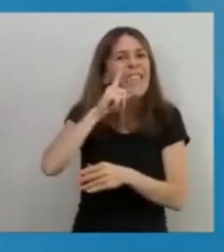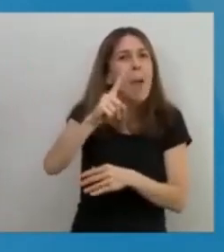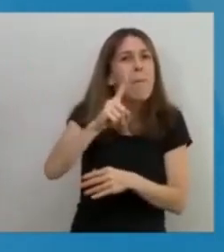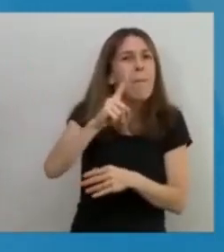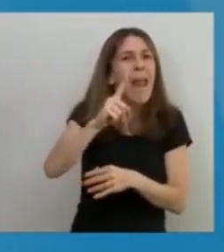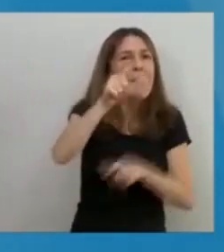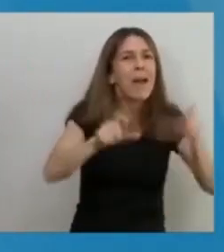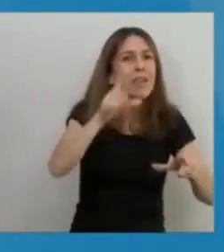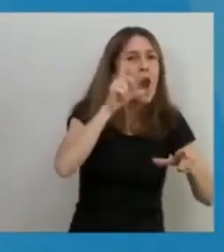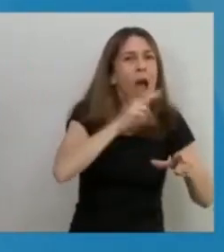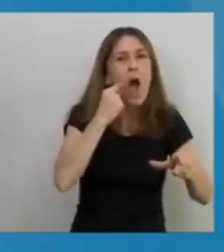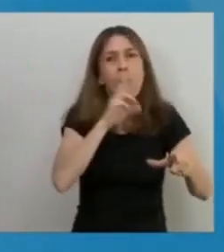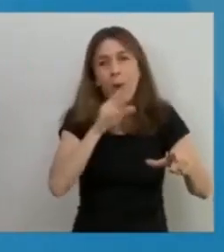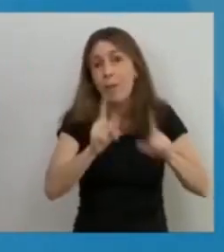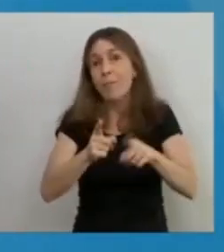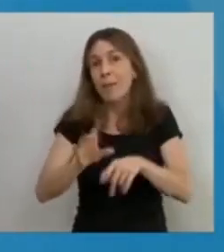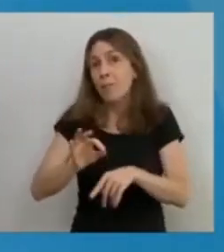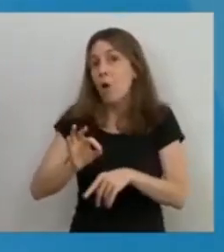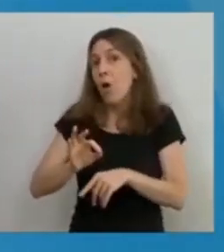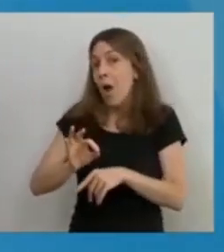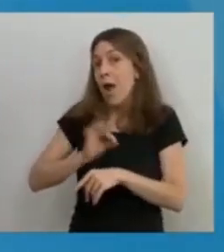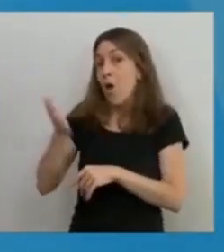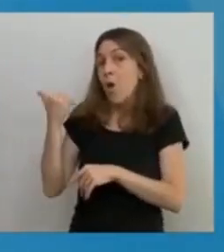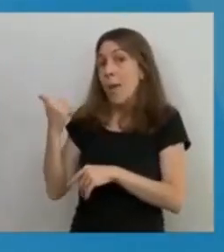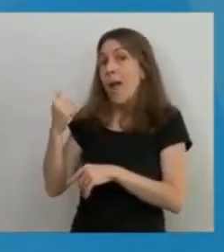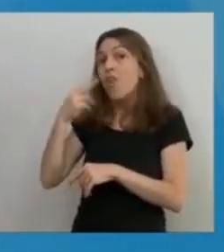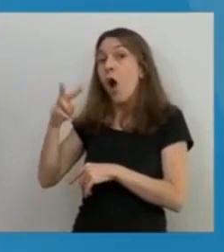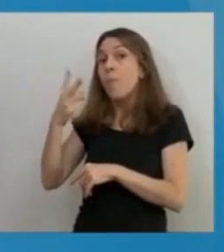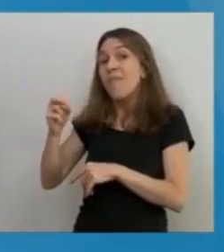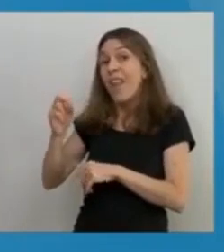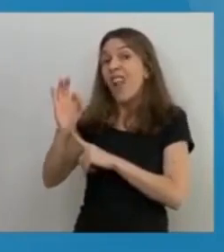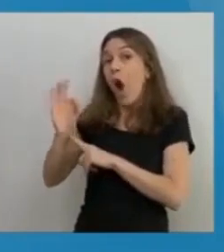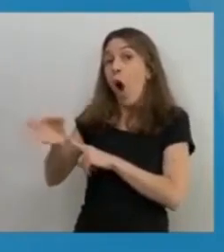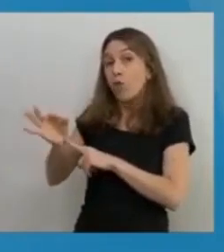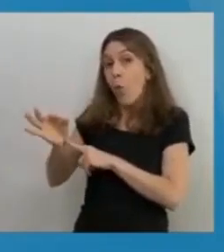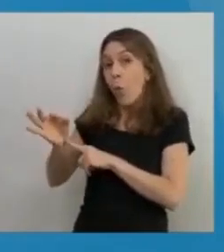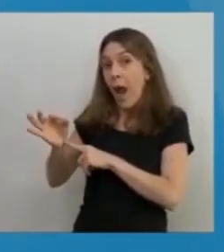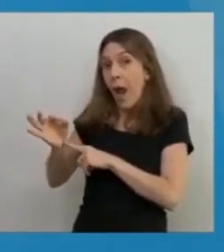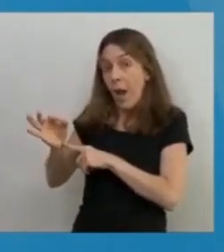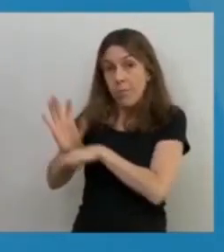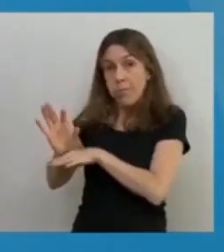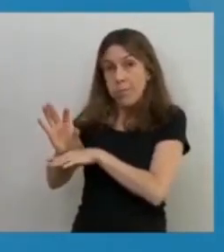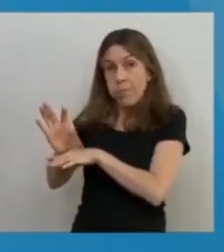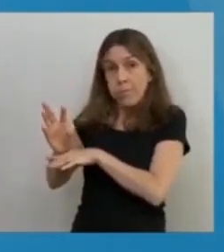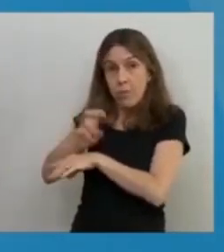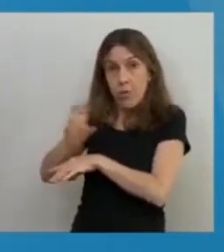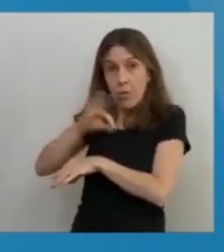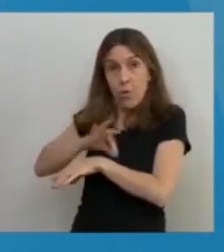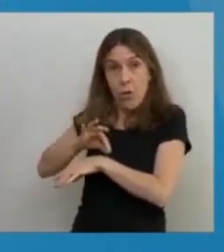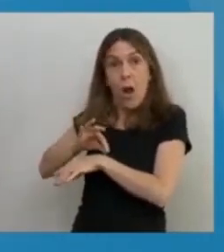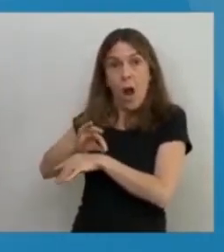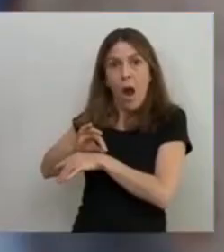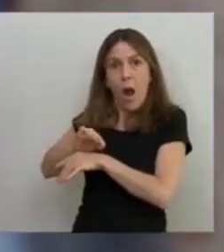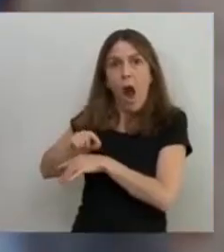aquellos que lo cobraban en octubre del 2020. Con lo cual, se aumenta un 15% la cantidad de personas que van a recibir